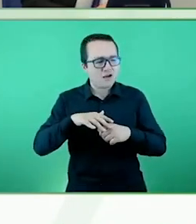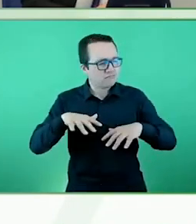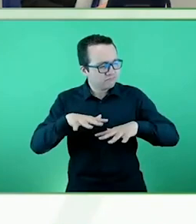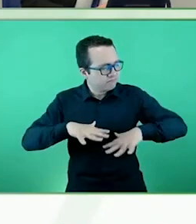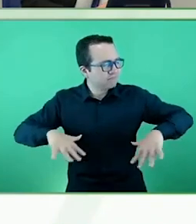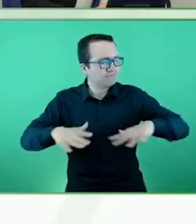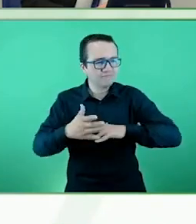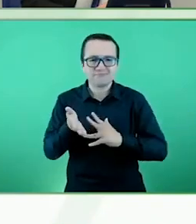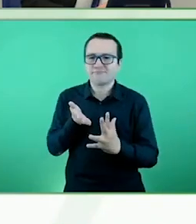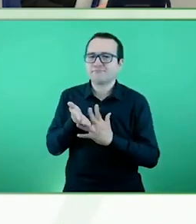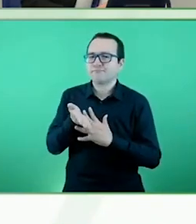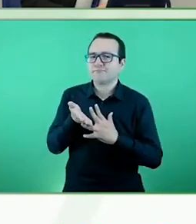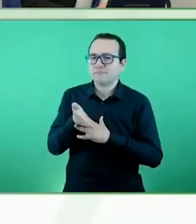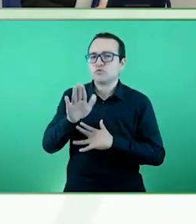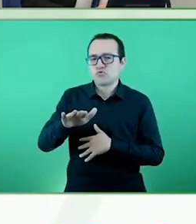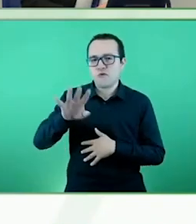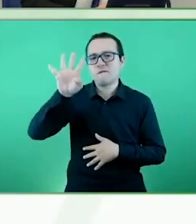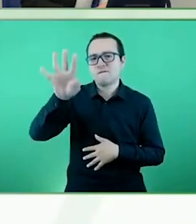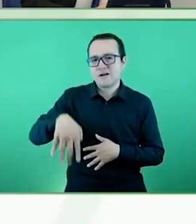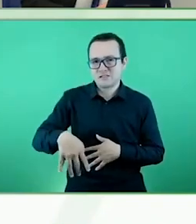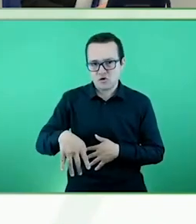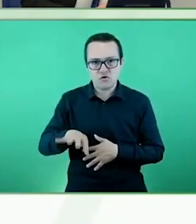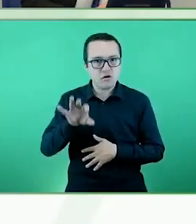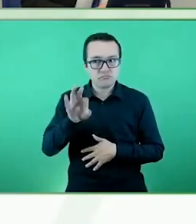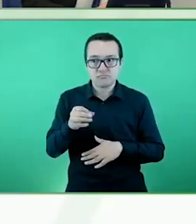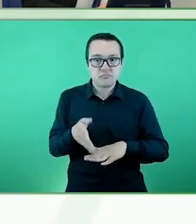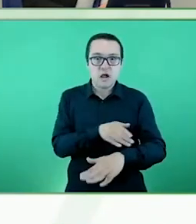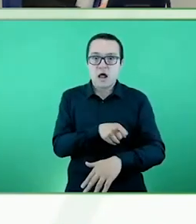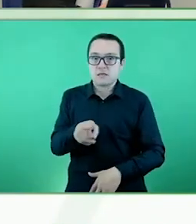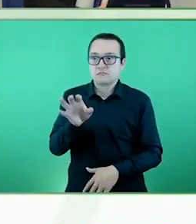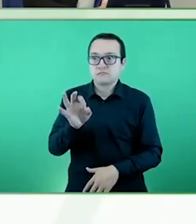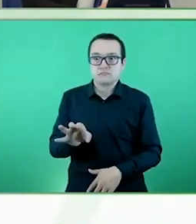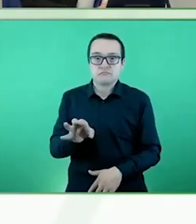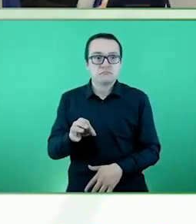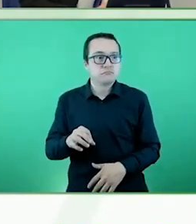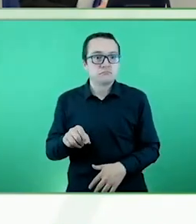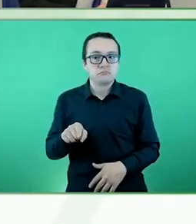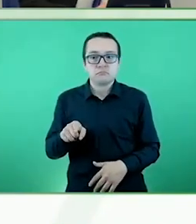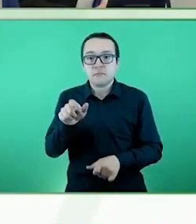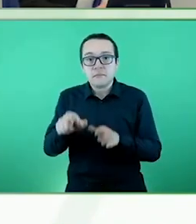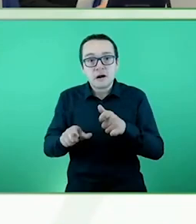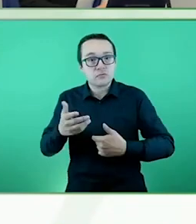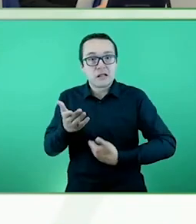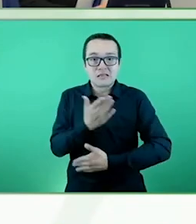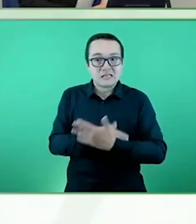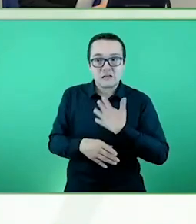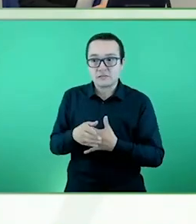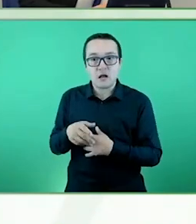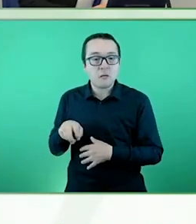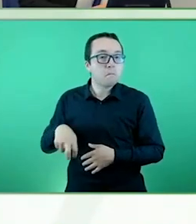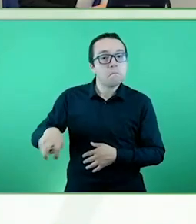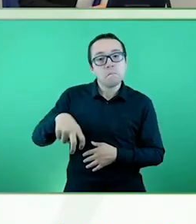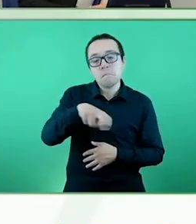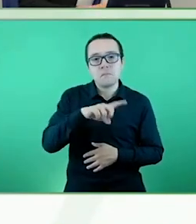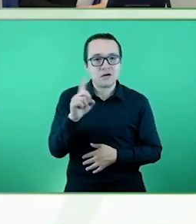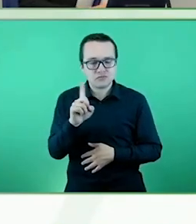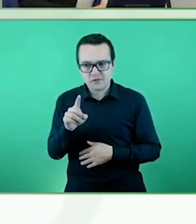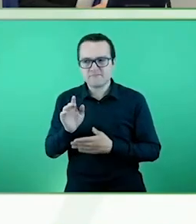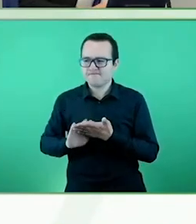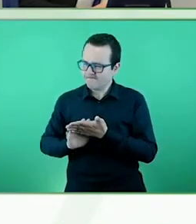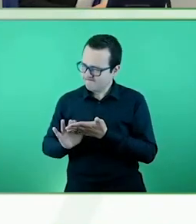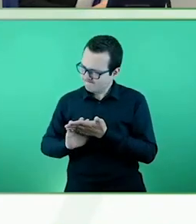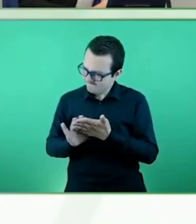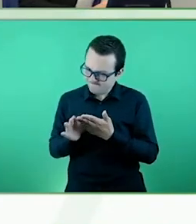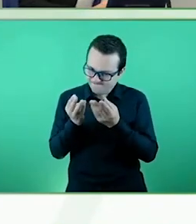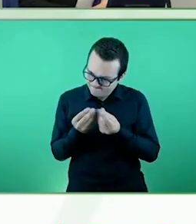históricamente no ha habido personas con discapacidad transitando por el barrio y reivindicando que sus espacios sean más accesibles, con lo